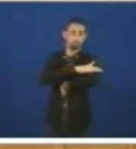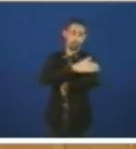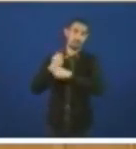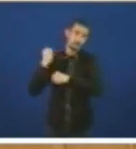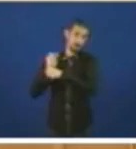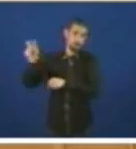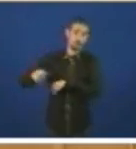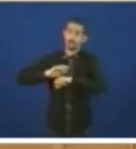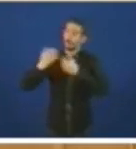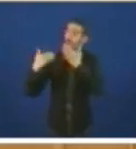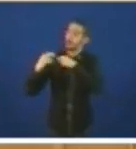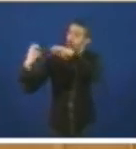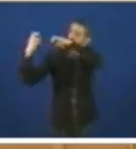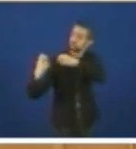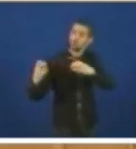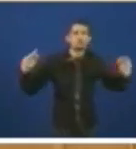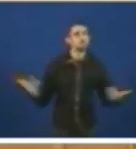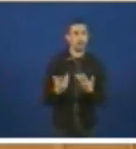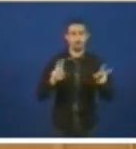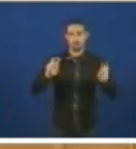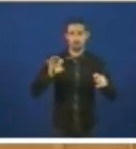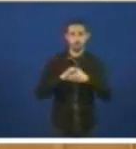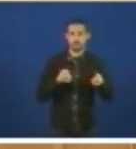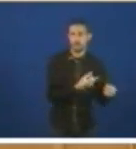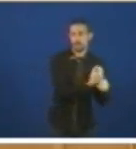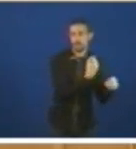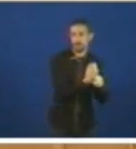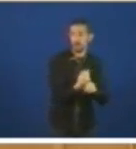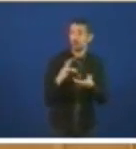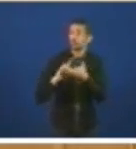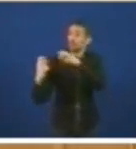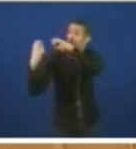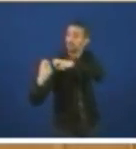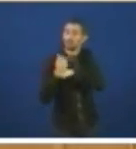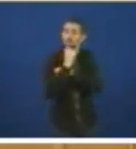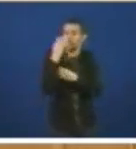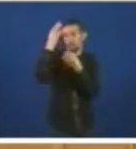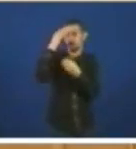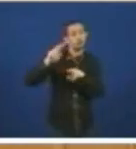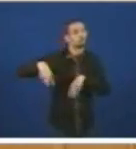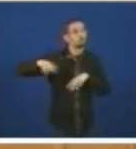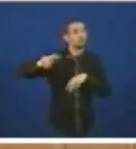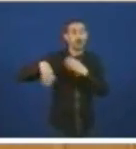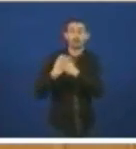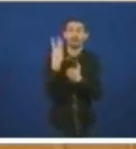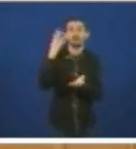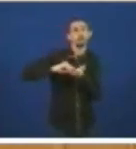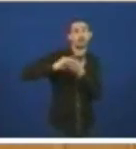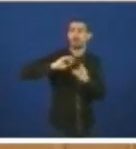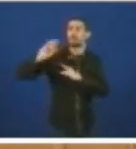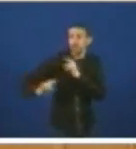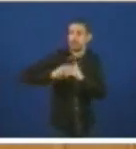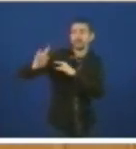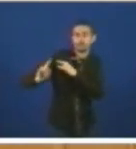de ausencia deste asunto tuve unha reunión con o presidente Asepi lunga e detallada e hasta tres conversacións telefónicas a este respecto